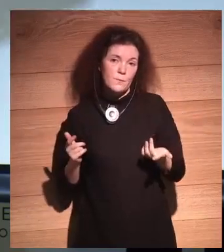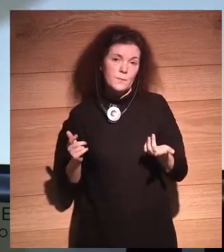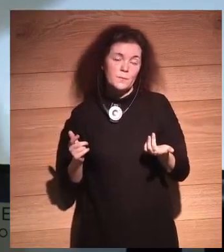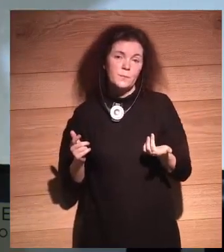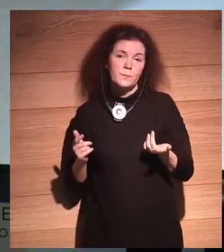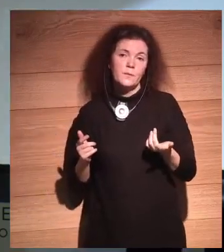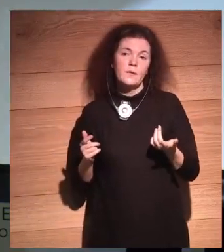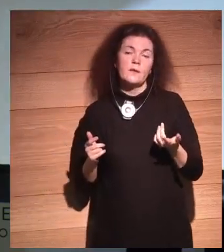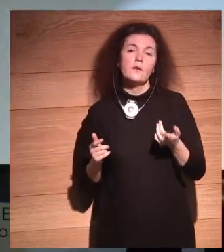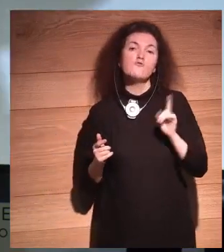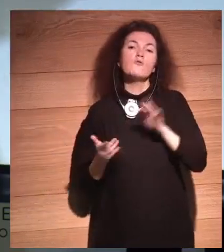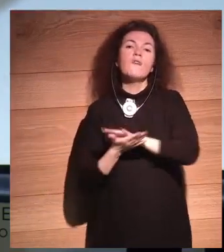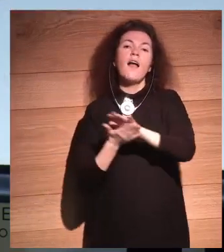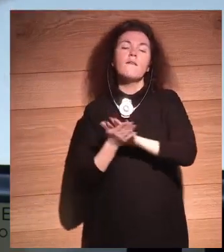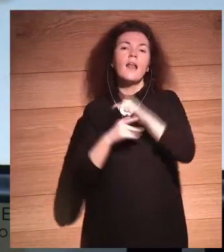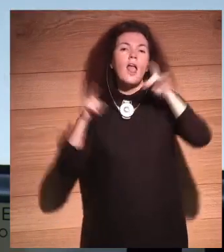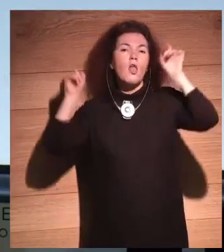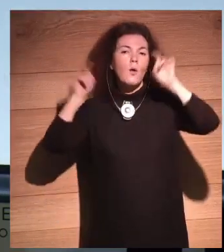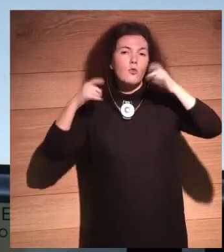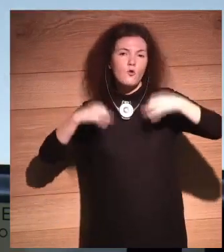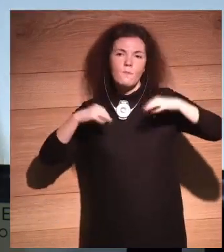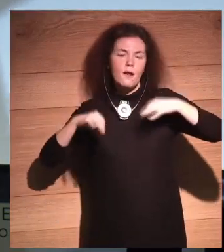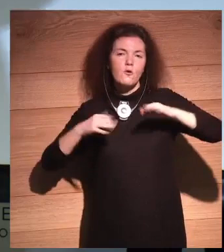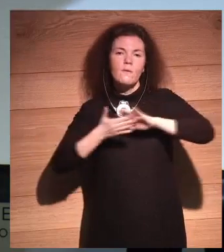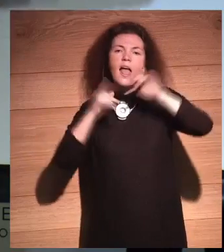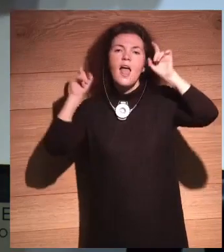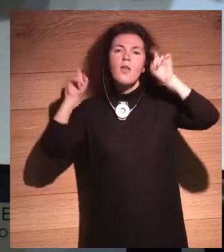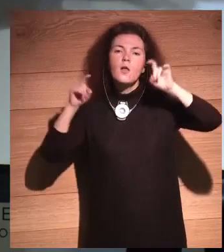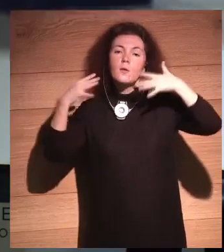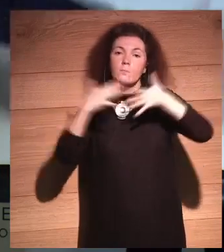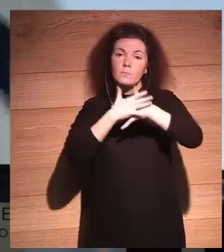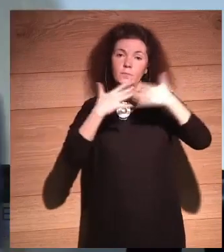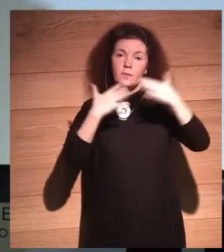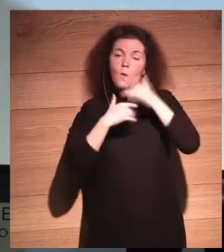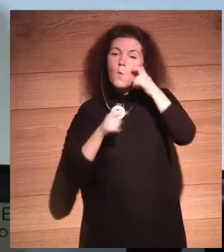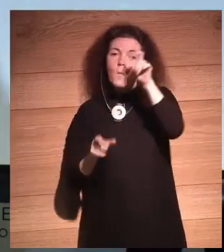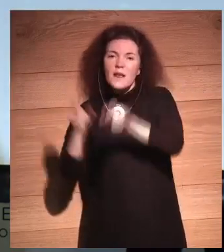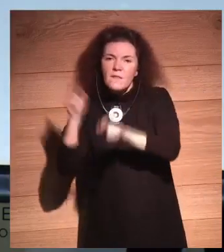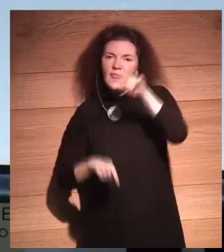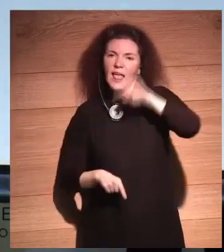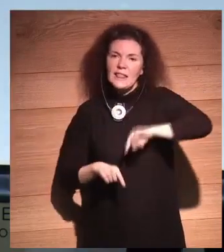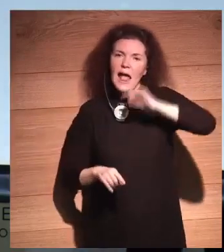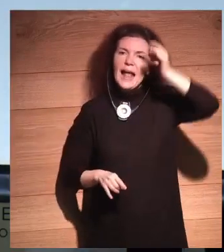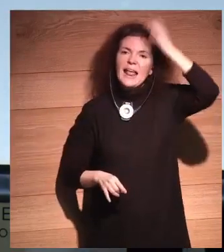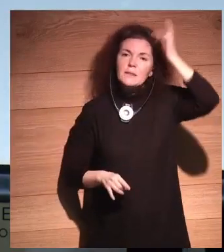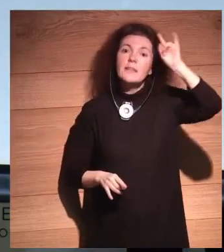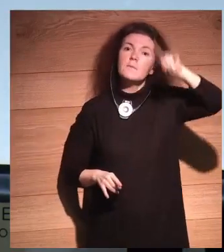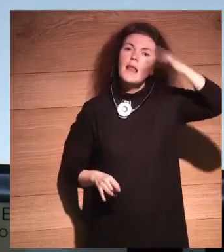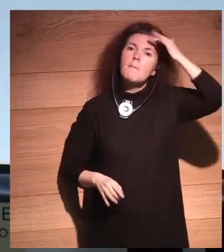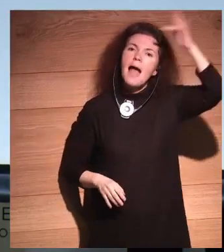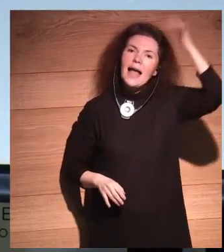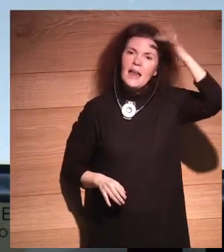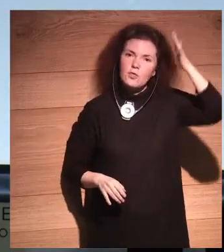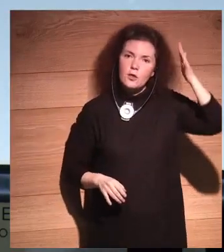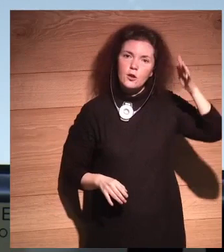No solo vamos a hablar de una educación normal, sino una combinación de las dos. Humanidad, ética, creatividad, imaginación. ¿Por qué ya no